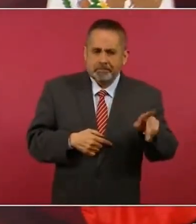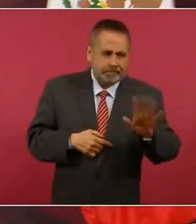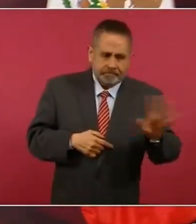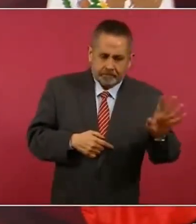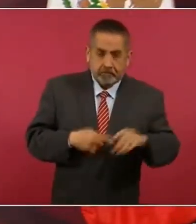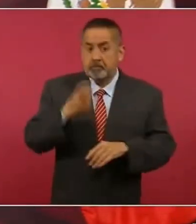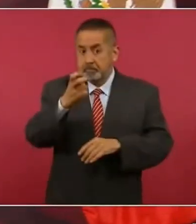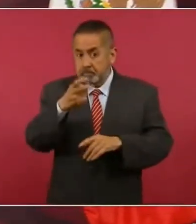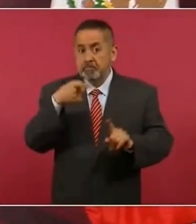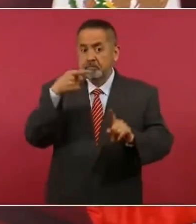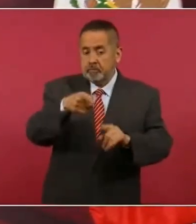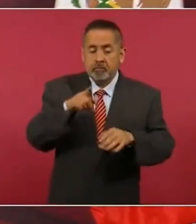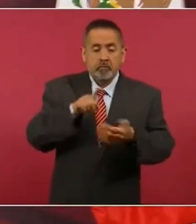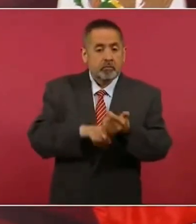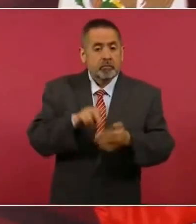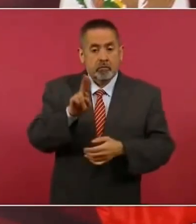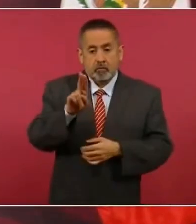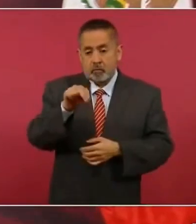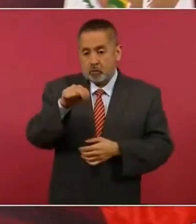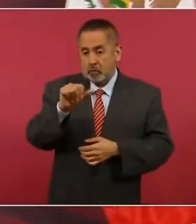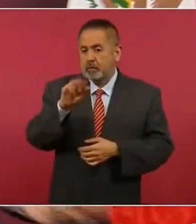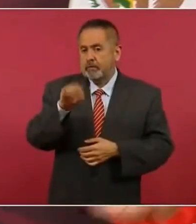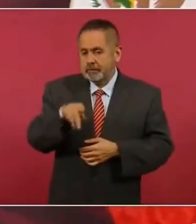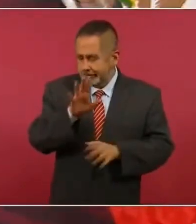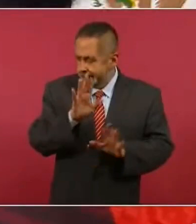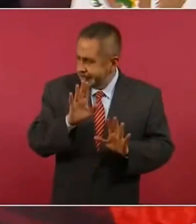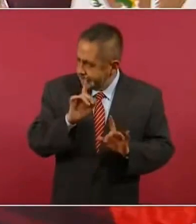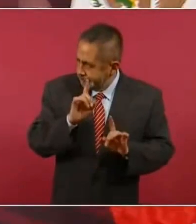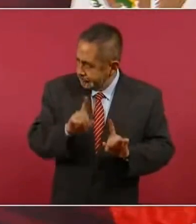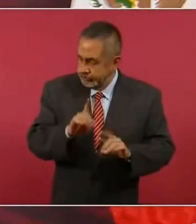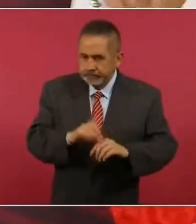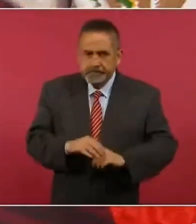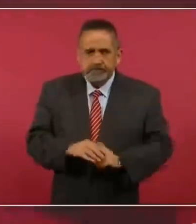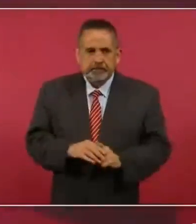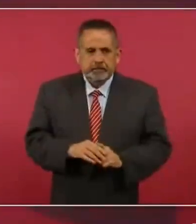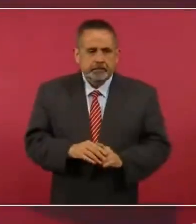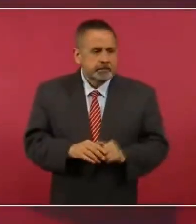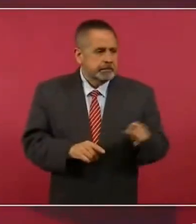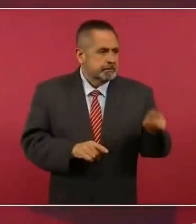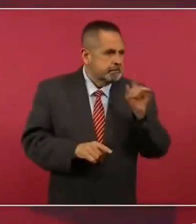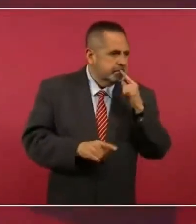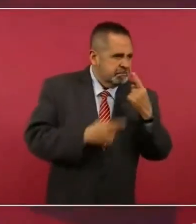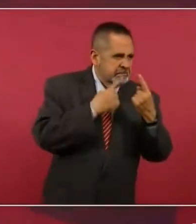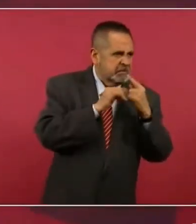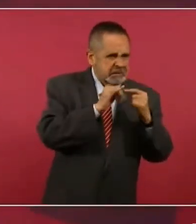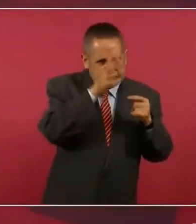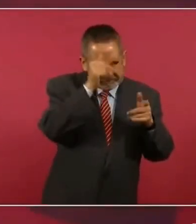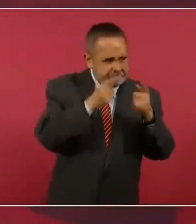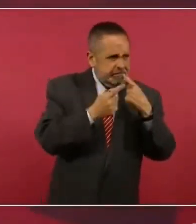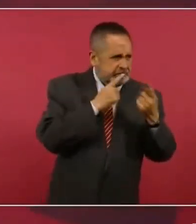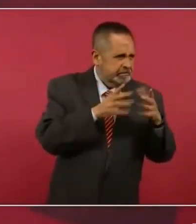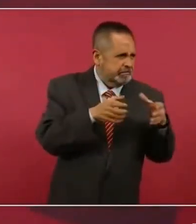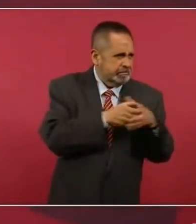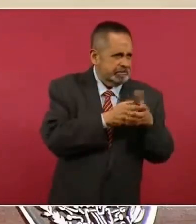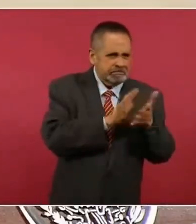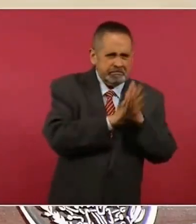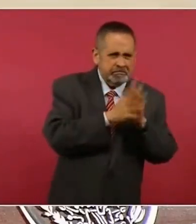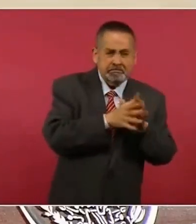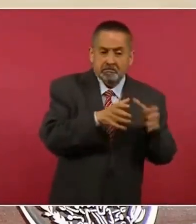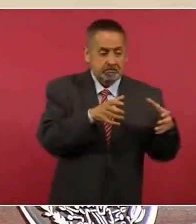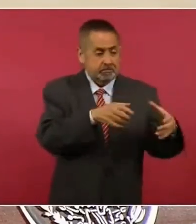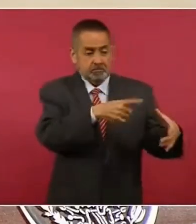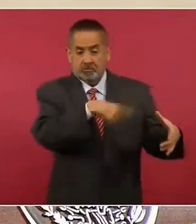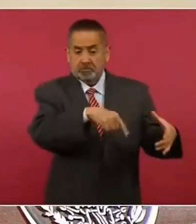la UNAM, porque se agrupan, es todo el bloque